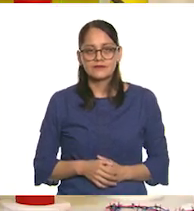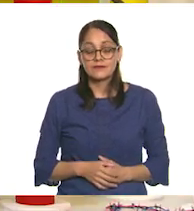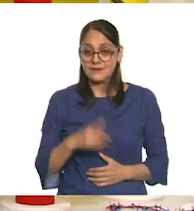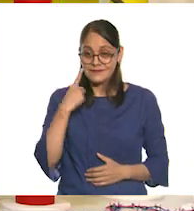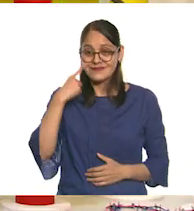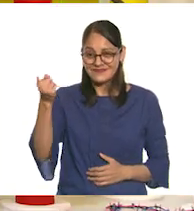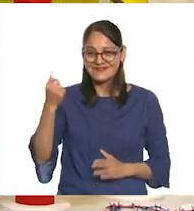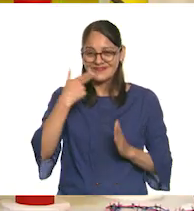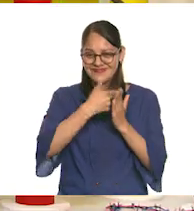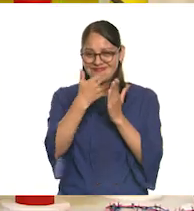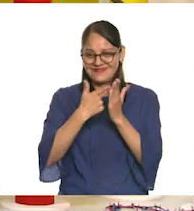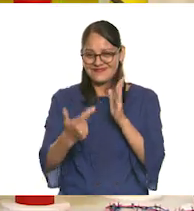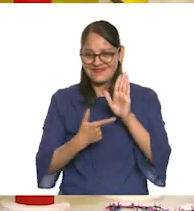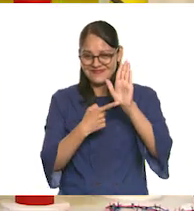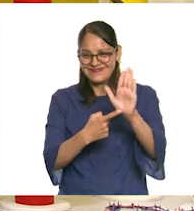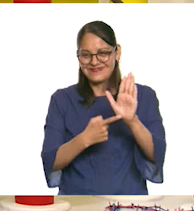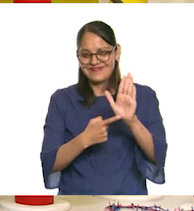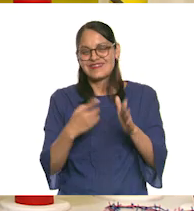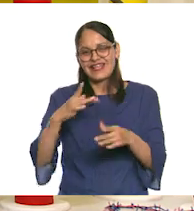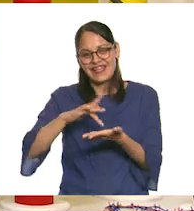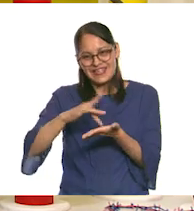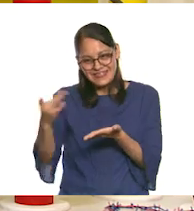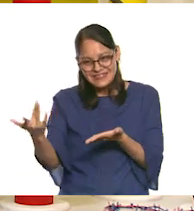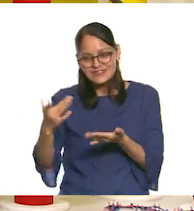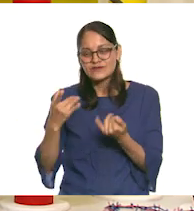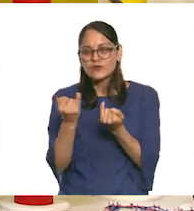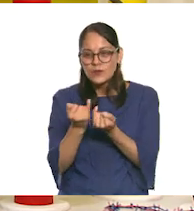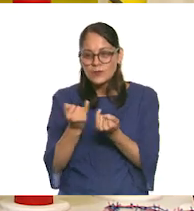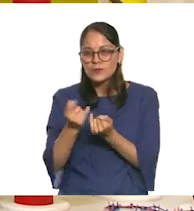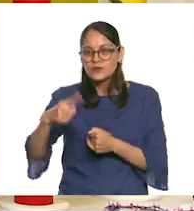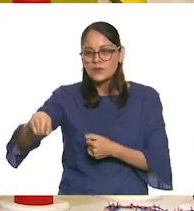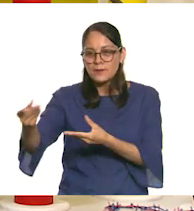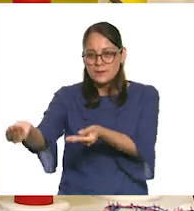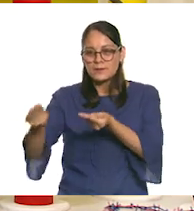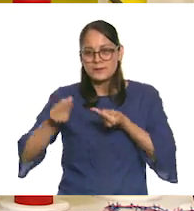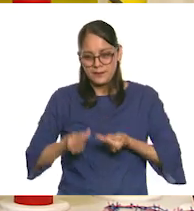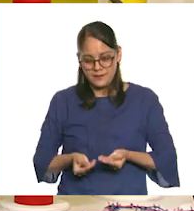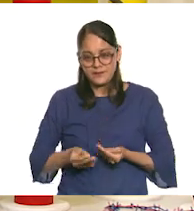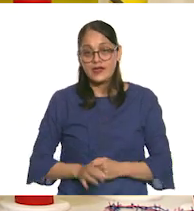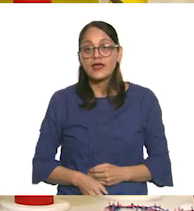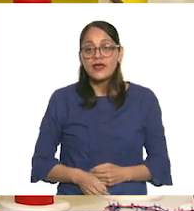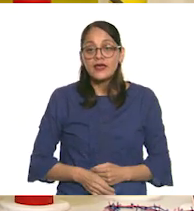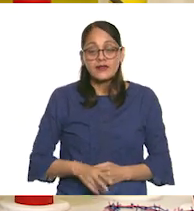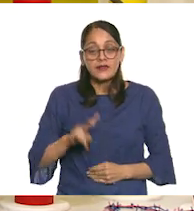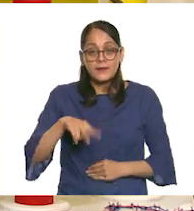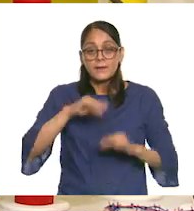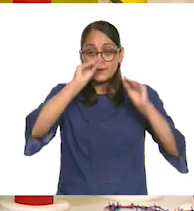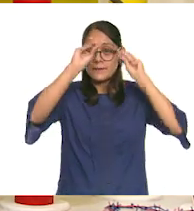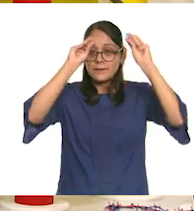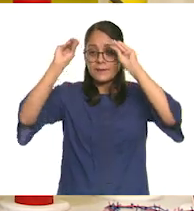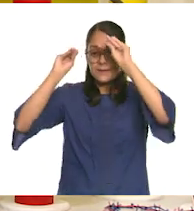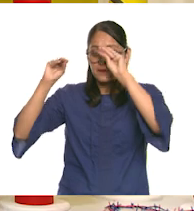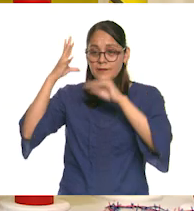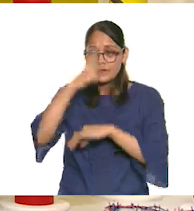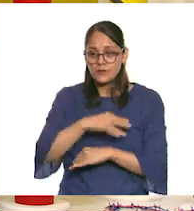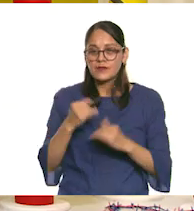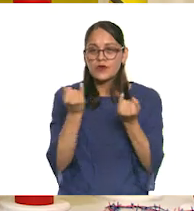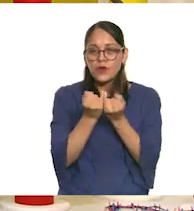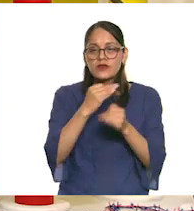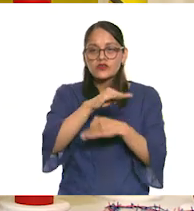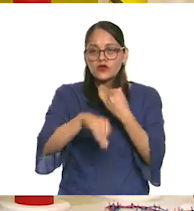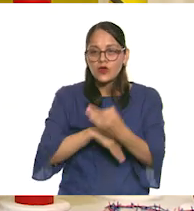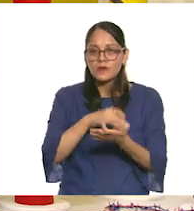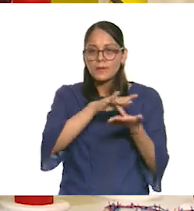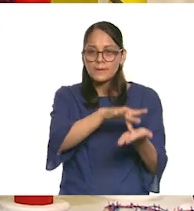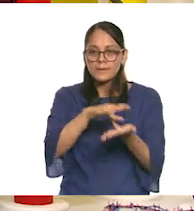Ya aquí están sus dibujos. Muchísimas gracias por hacerlos llegar. Va a quedar muy bonita la instalación. Gracias a toda la